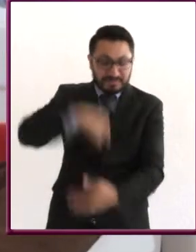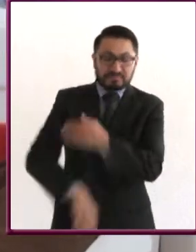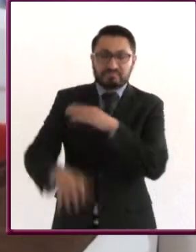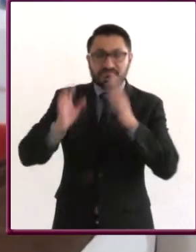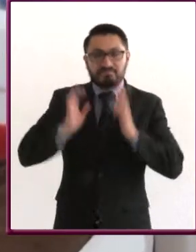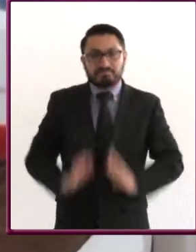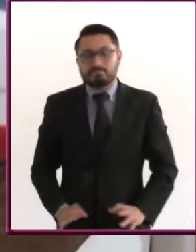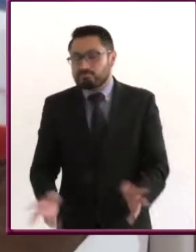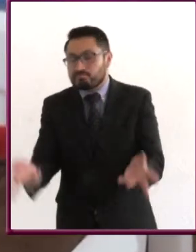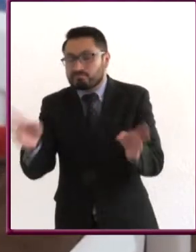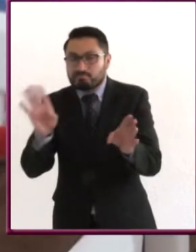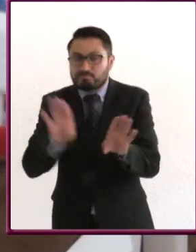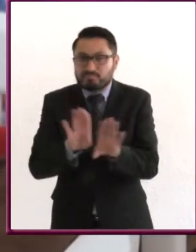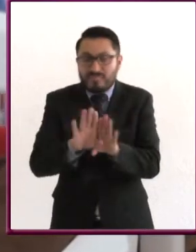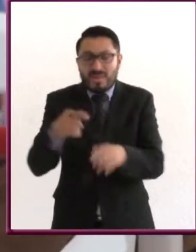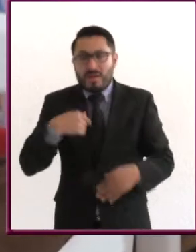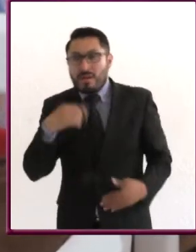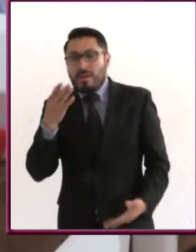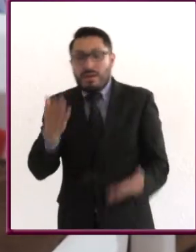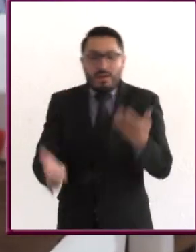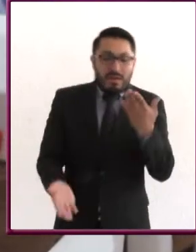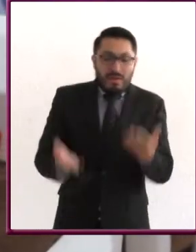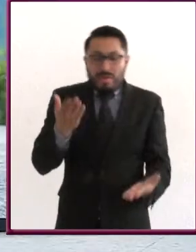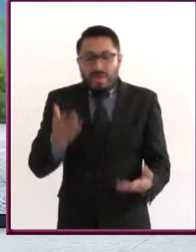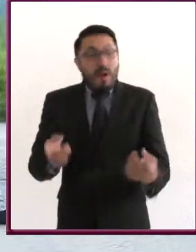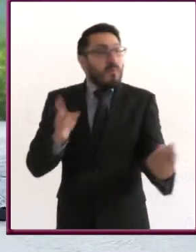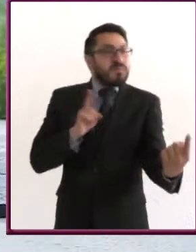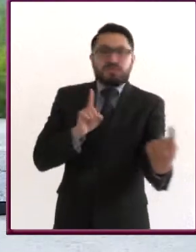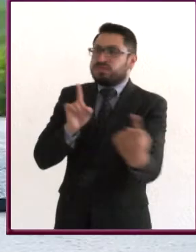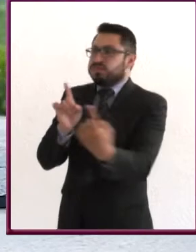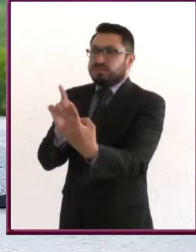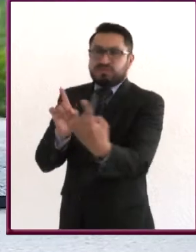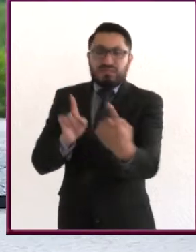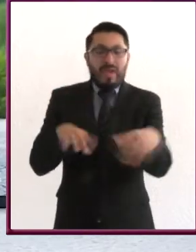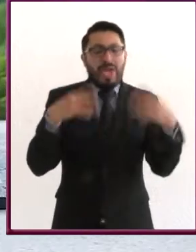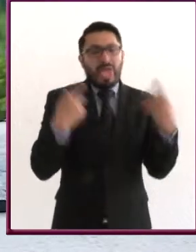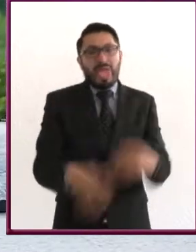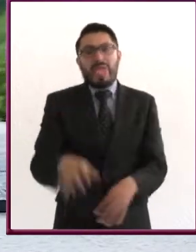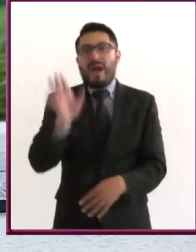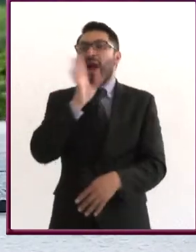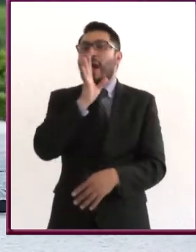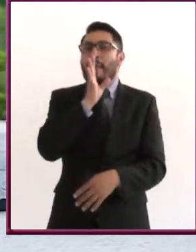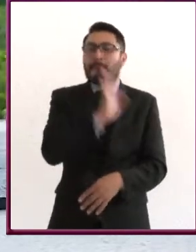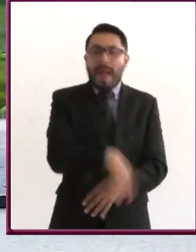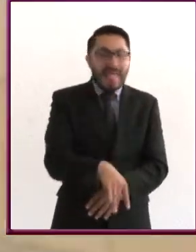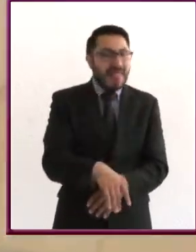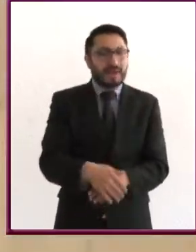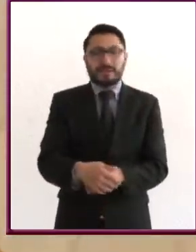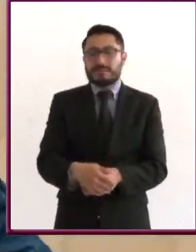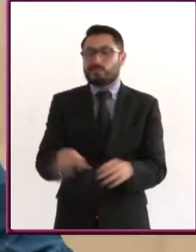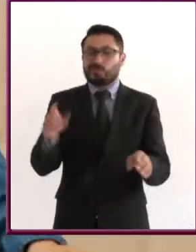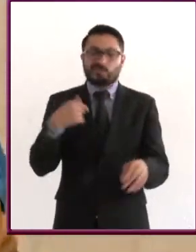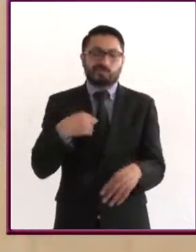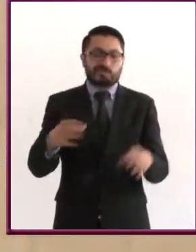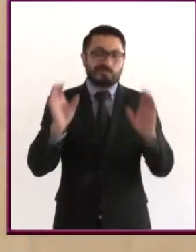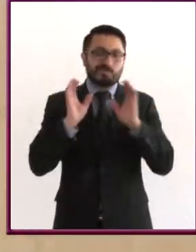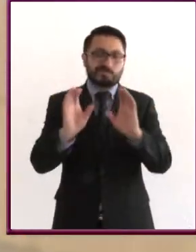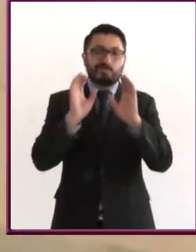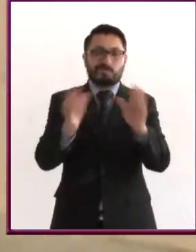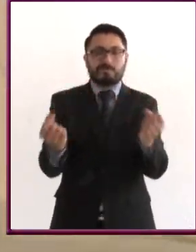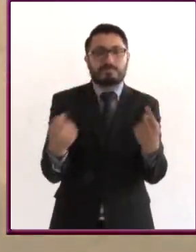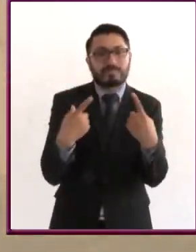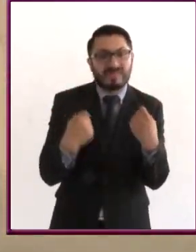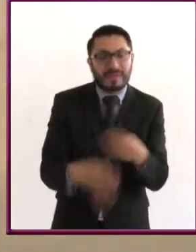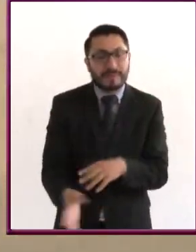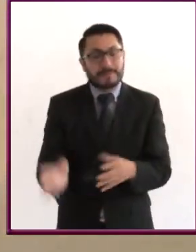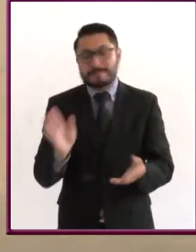o que me hace compararme con los otros, esa va a ser una manera muy poco eficiente de cuidar mi salud